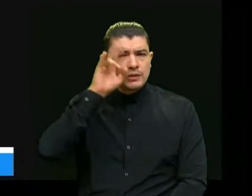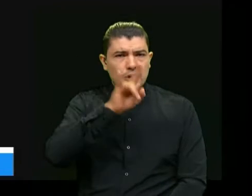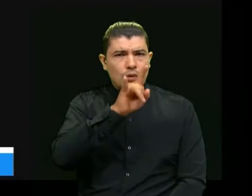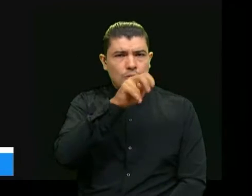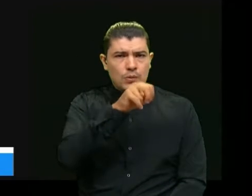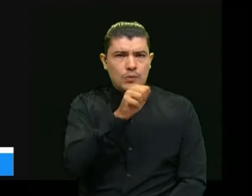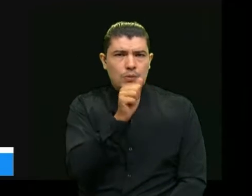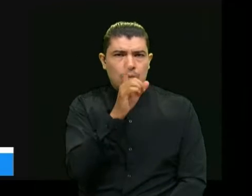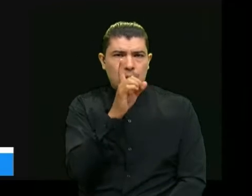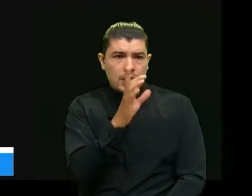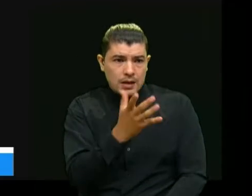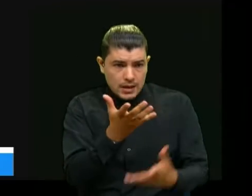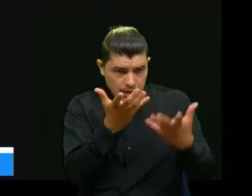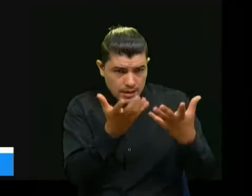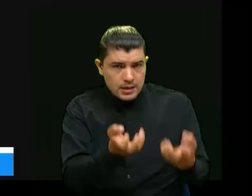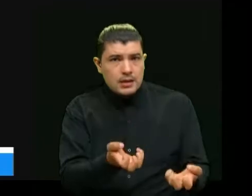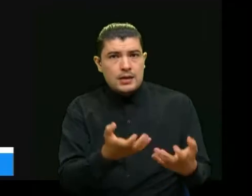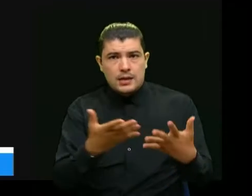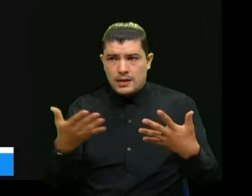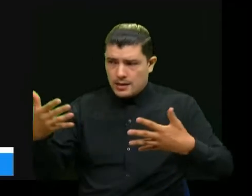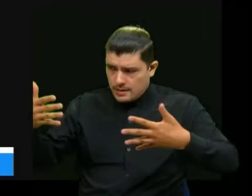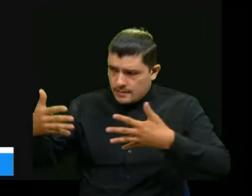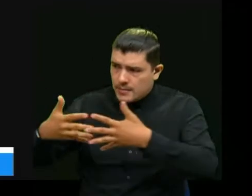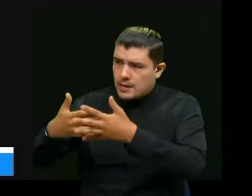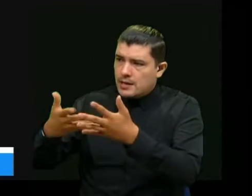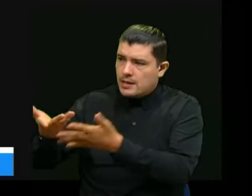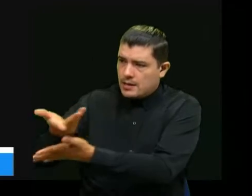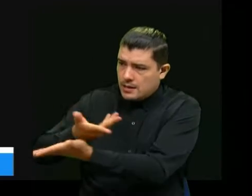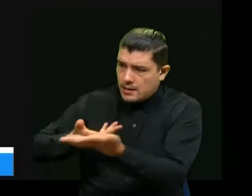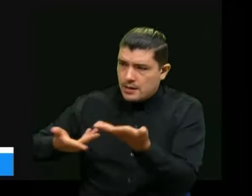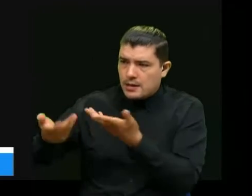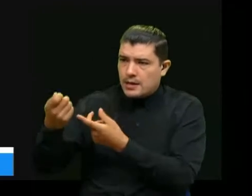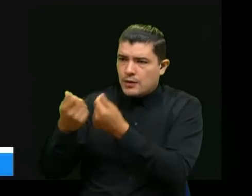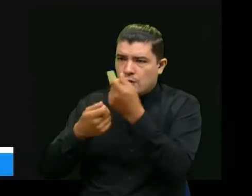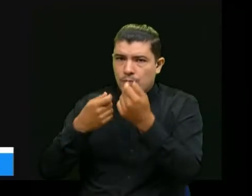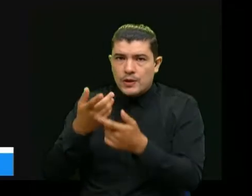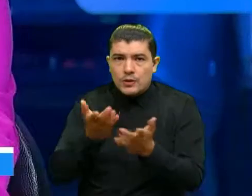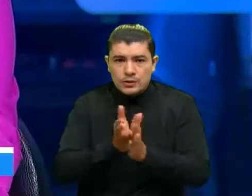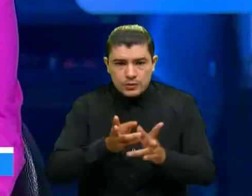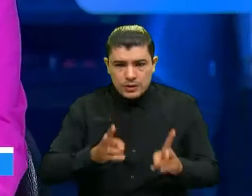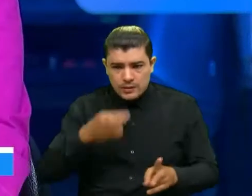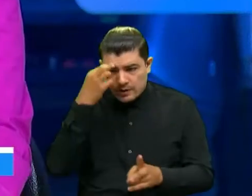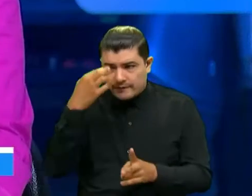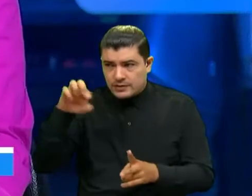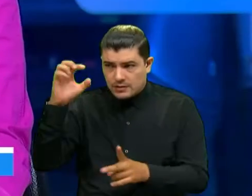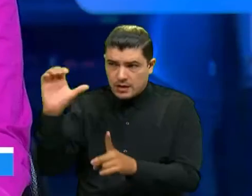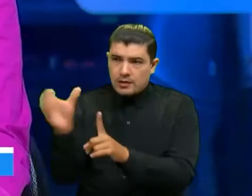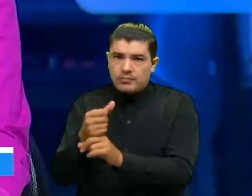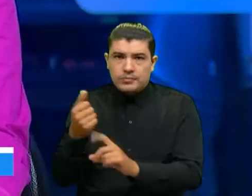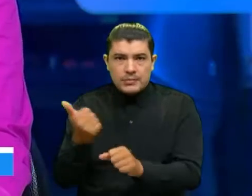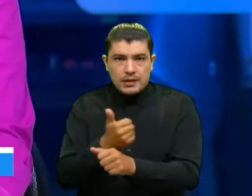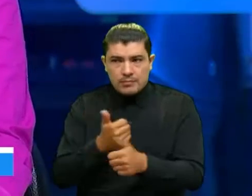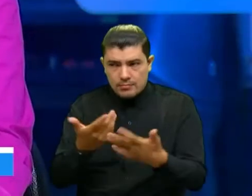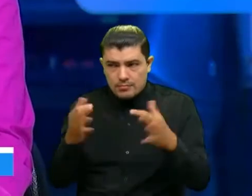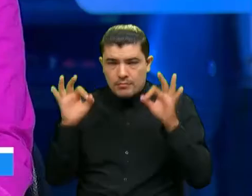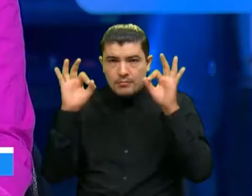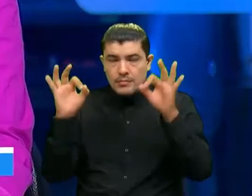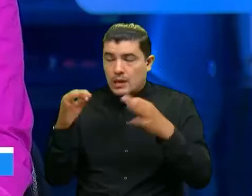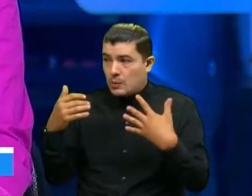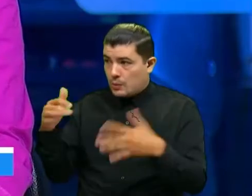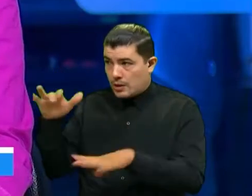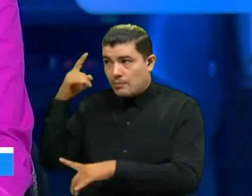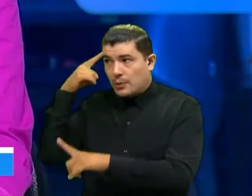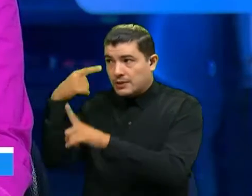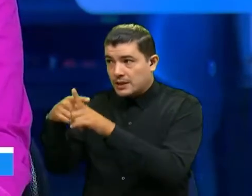muy cerca de los diversos sectores económicos de la región qué positivo escuchar todas estas buenas estrategias e